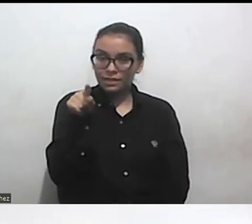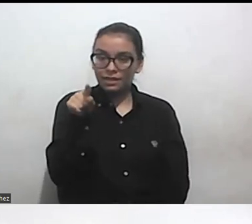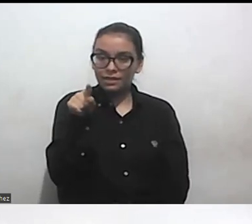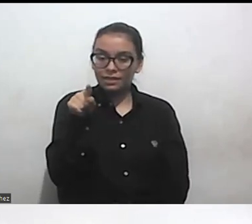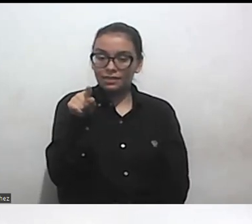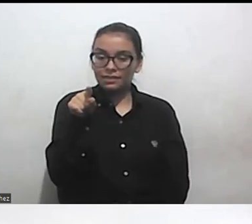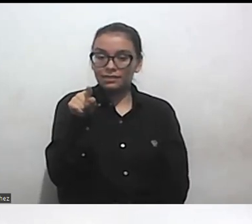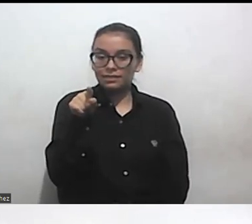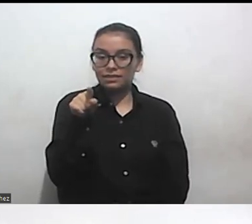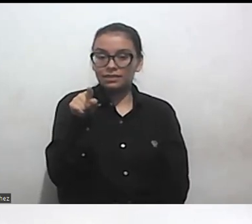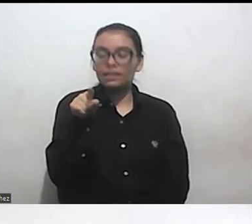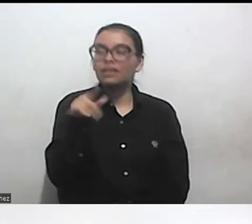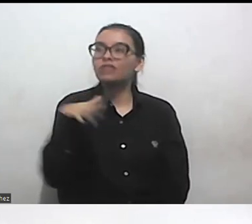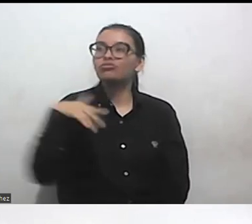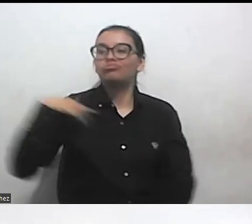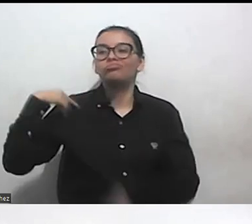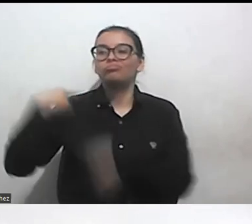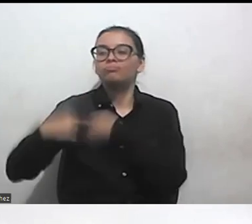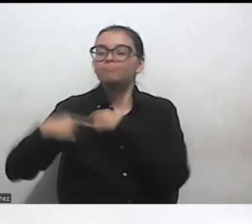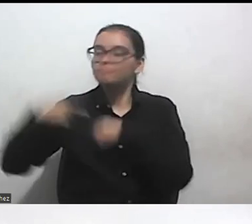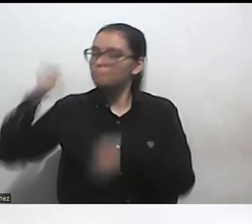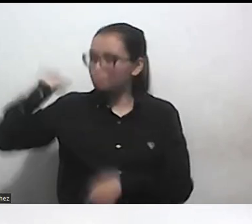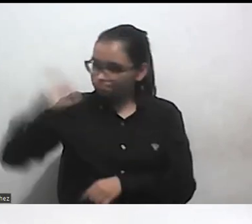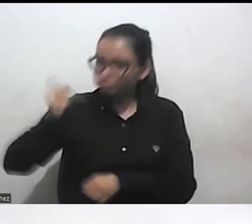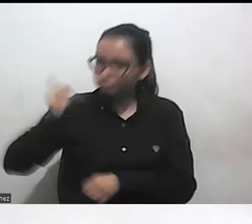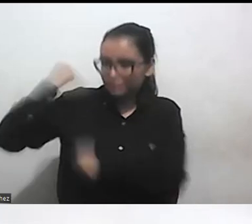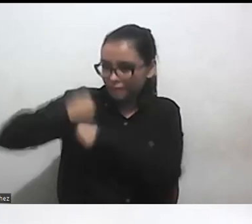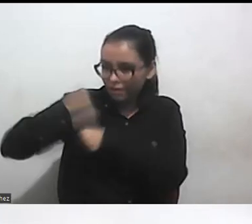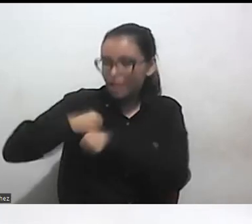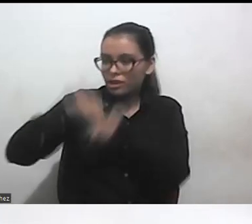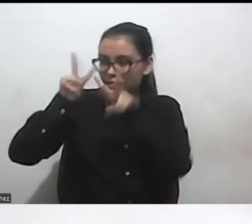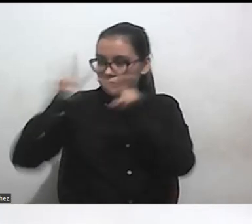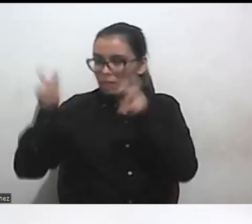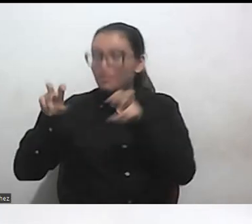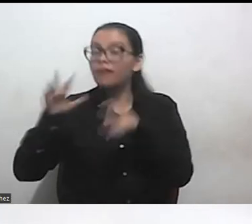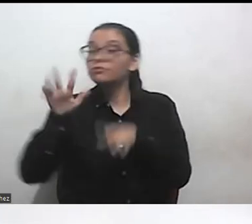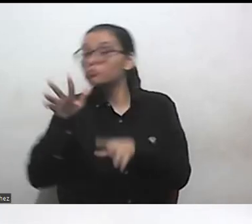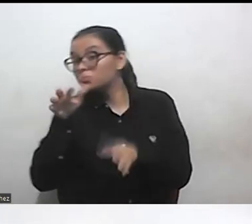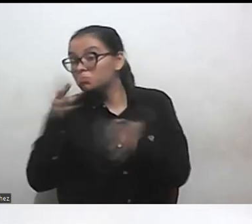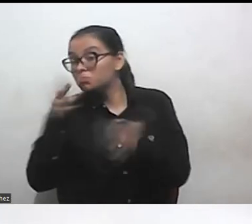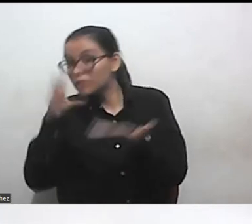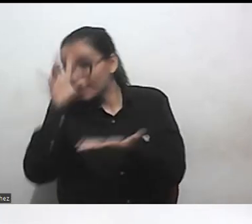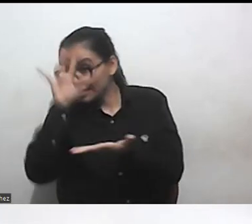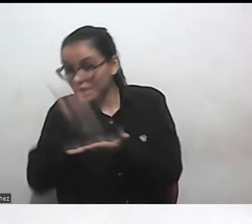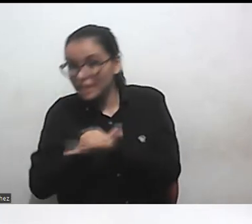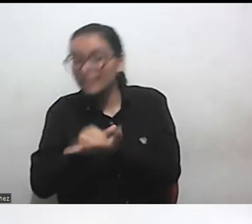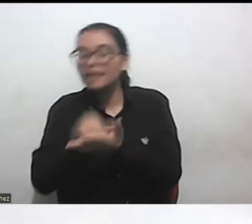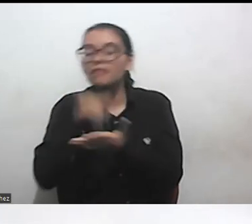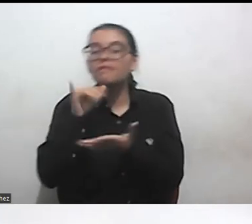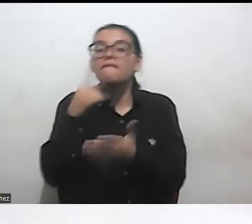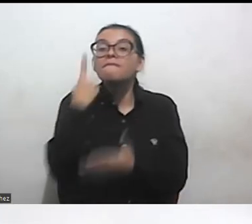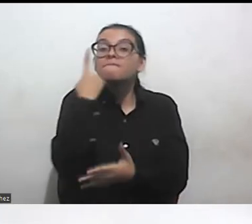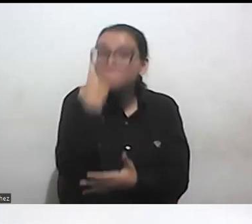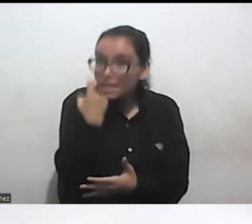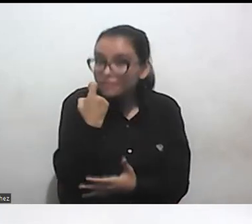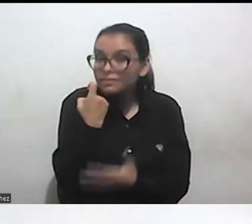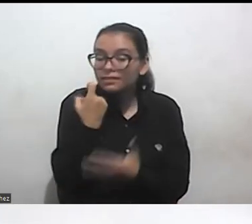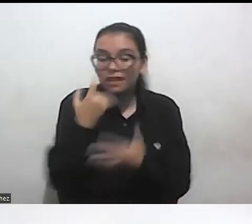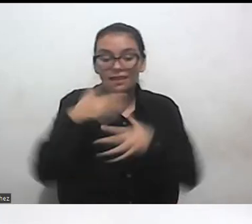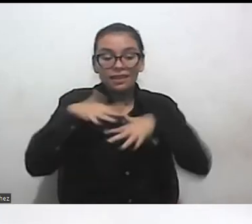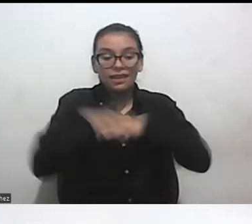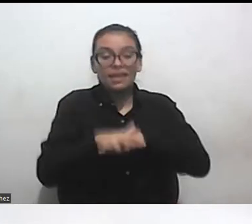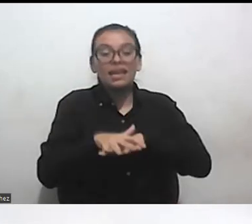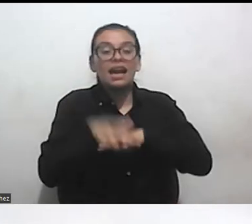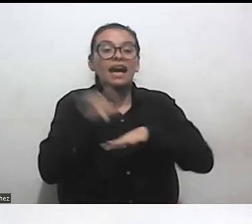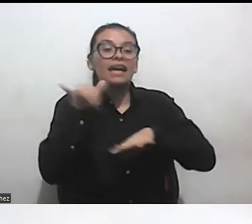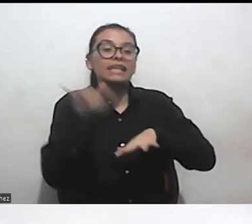trabajado en este tema ¿qué consideran que hace falta para que esa interseccionalidad deje de ser extraordinaria